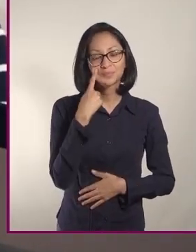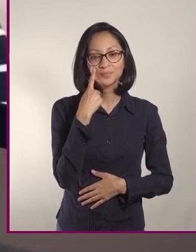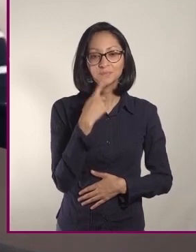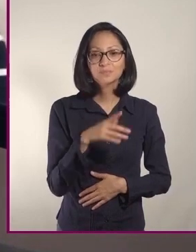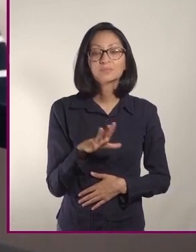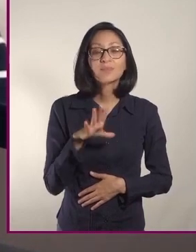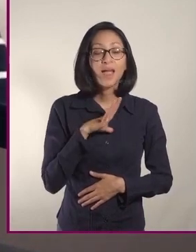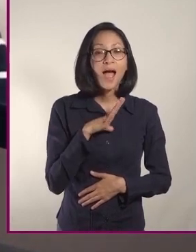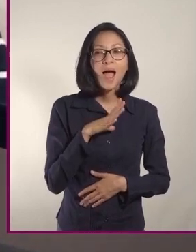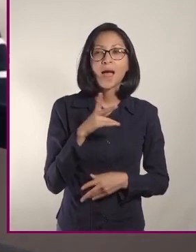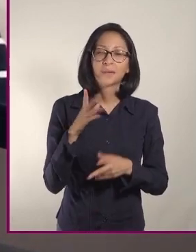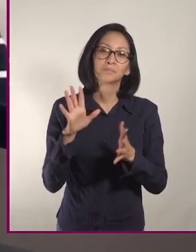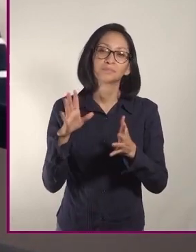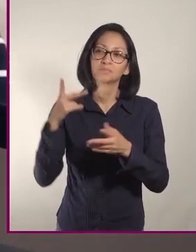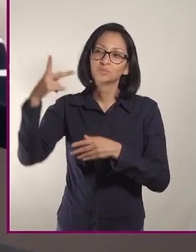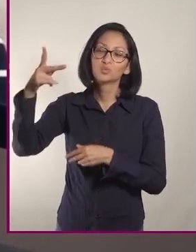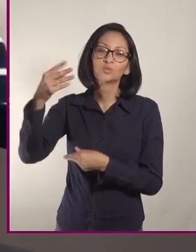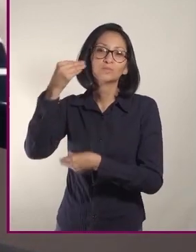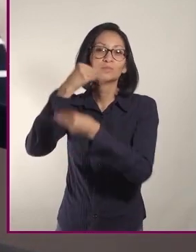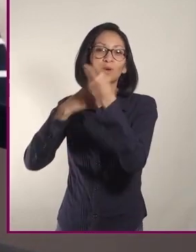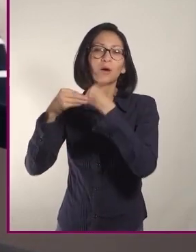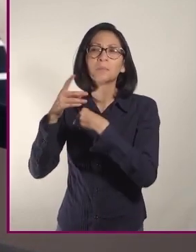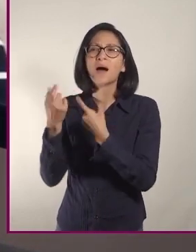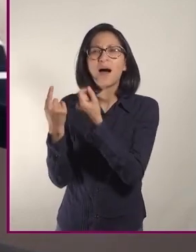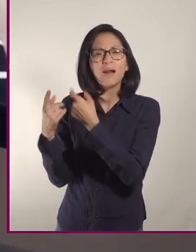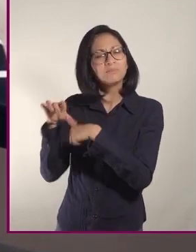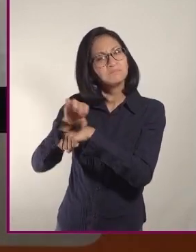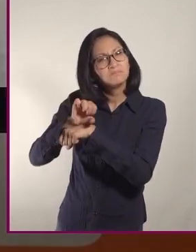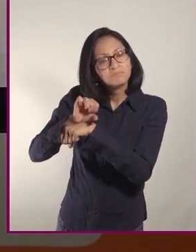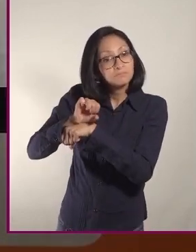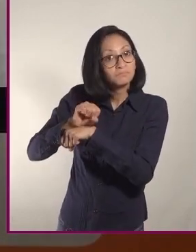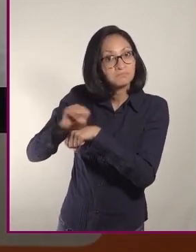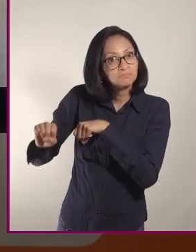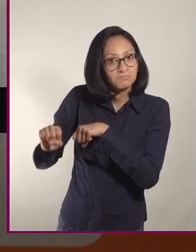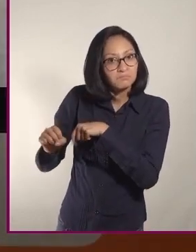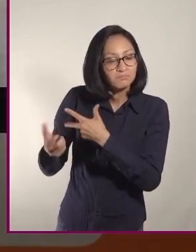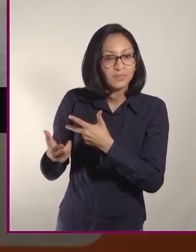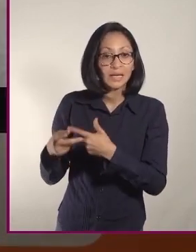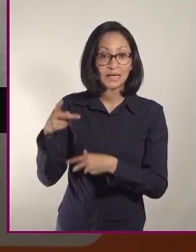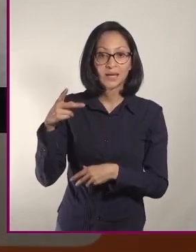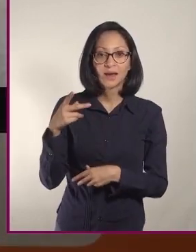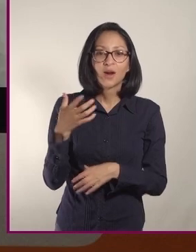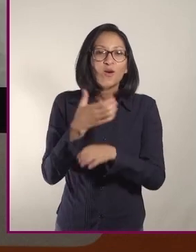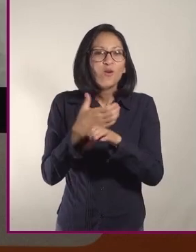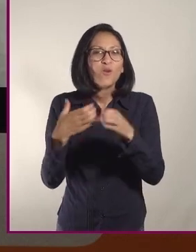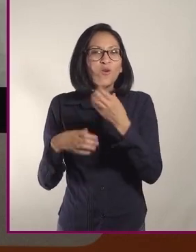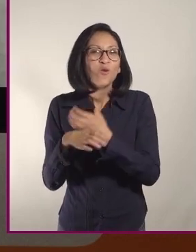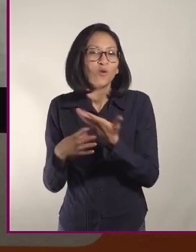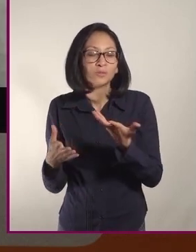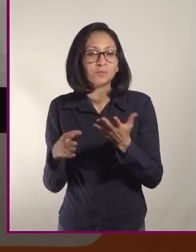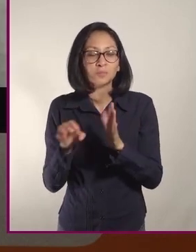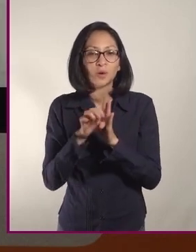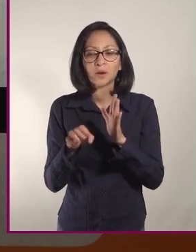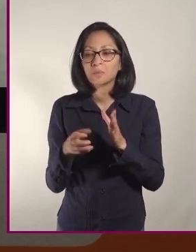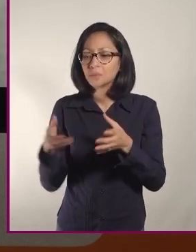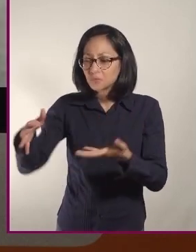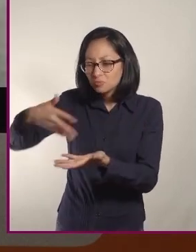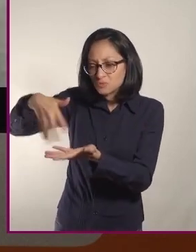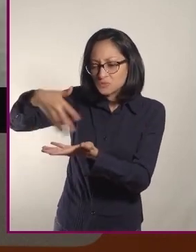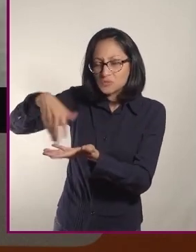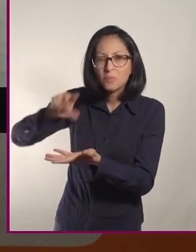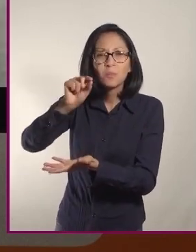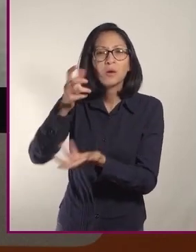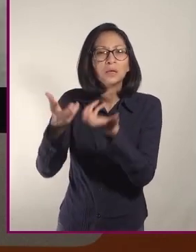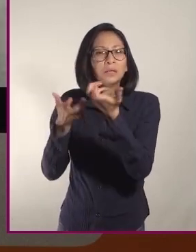platillos que se considerarían a lo mejor sencillos, es decir, las cosas solo están pasadas por el sartén o están